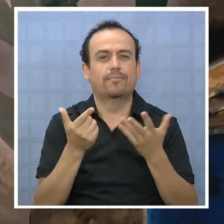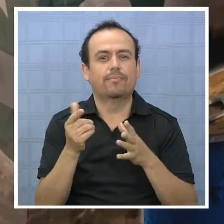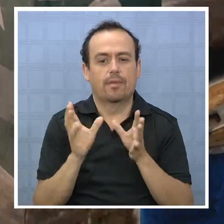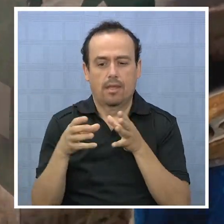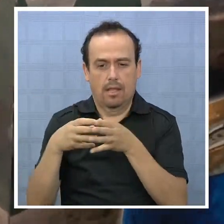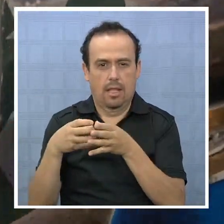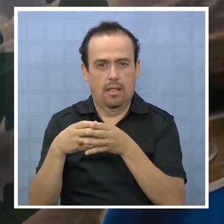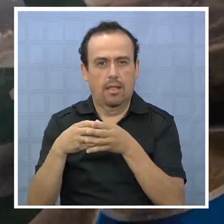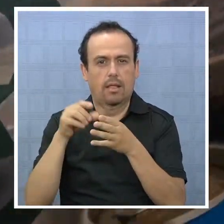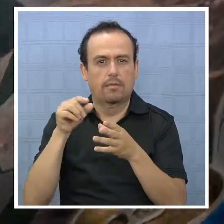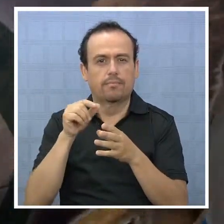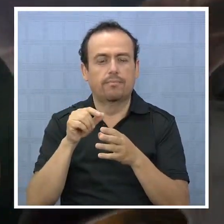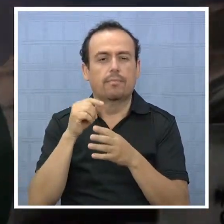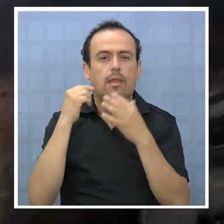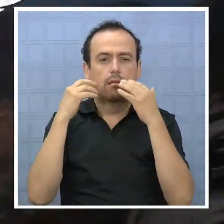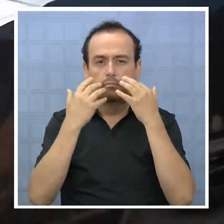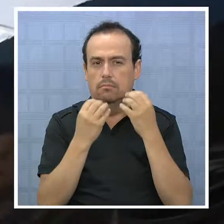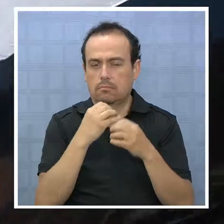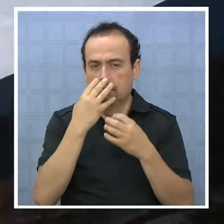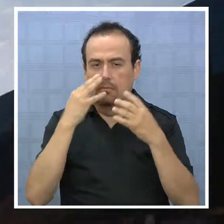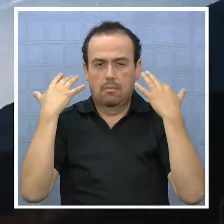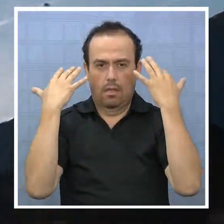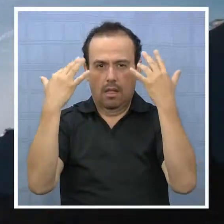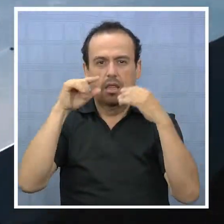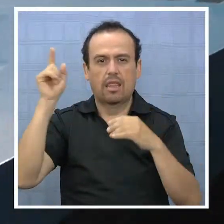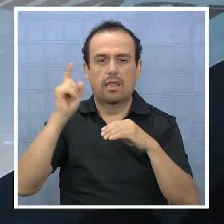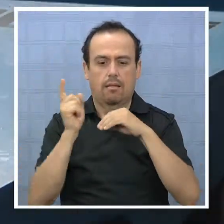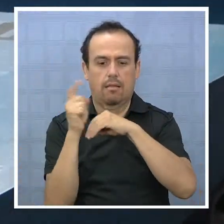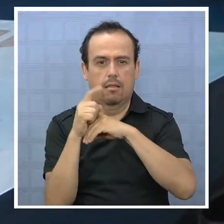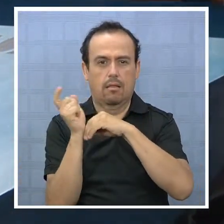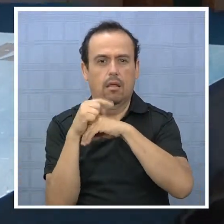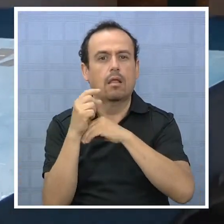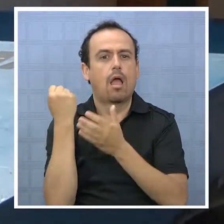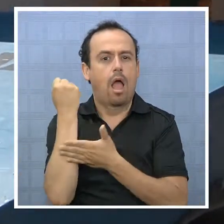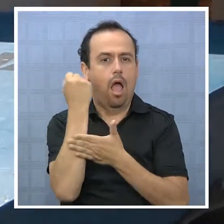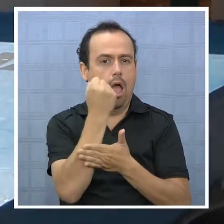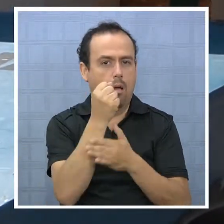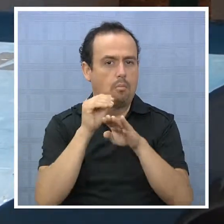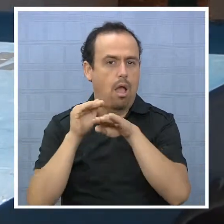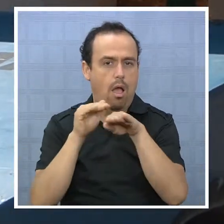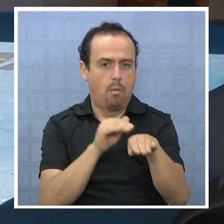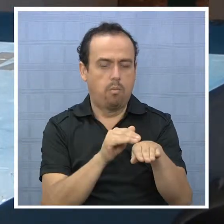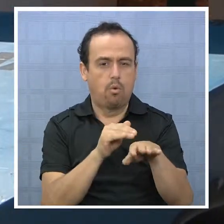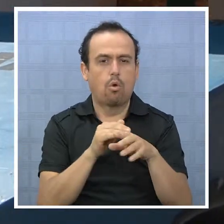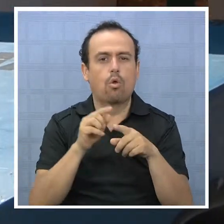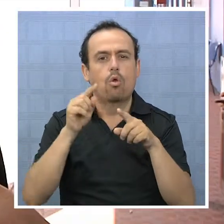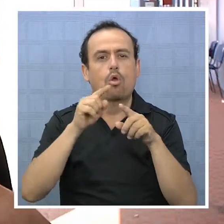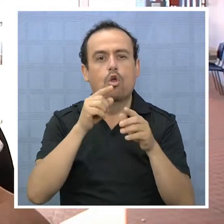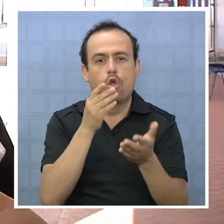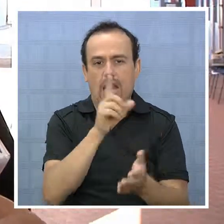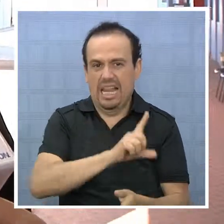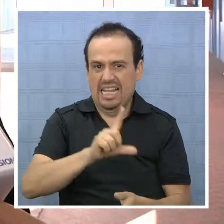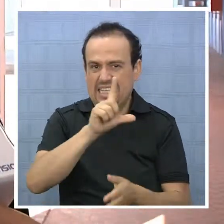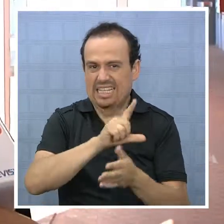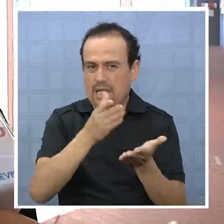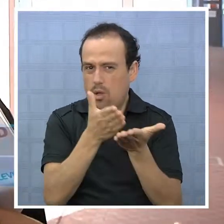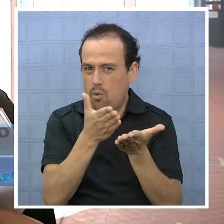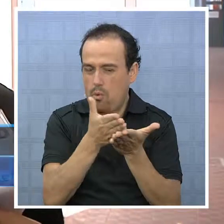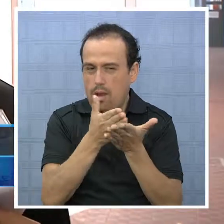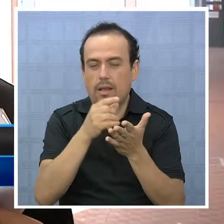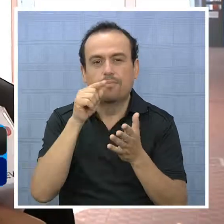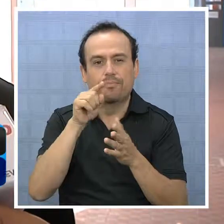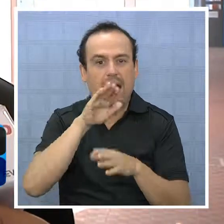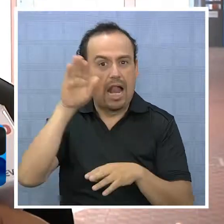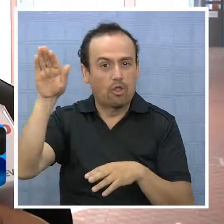de la Gerencia de Medio Ambiente de la Compañía Minera Doñez de Coyahuasi está colaborando con el colegio en distintas etapas.